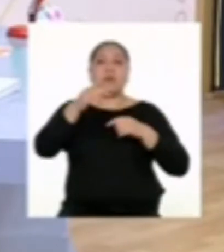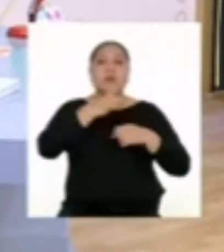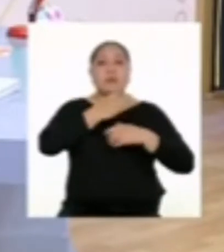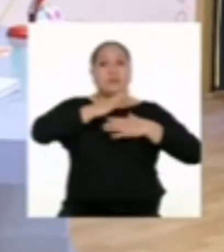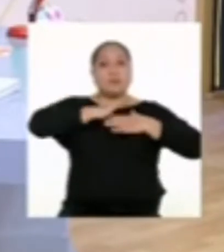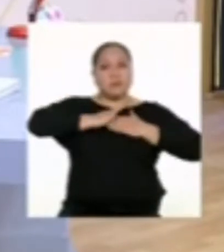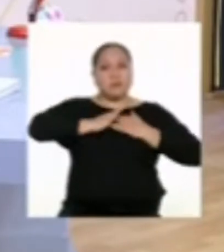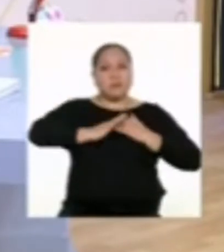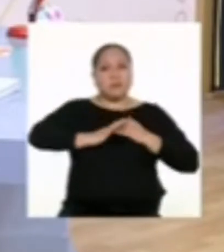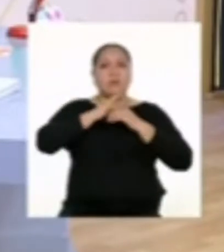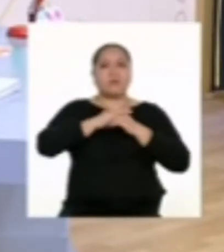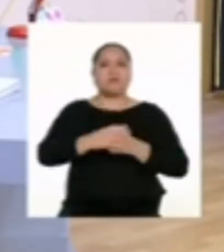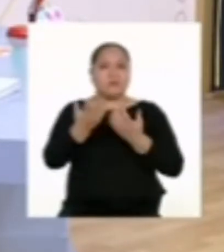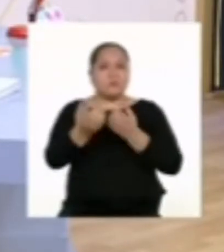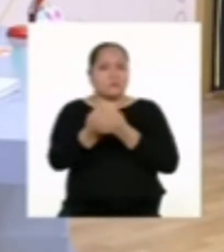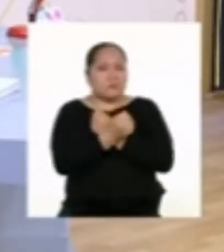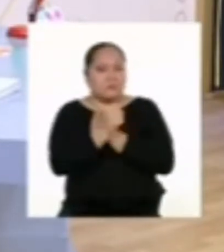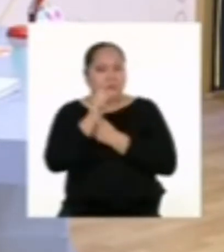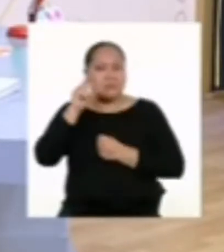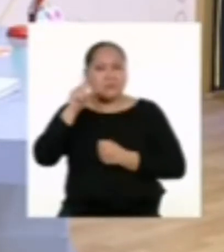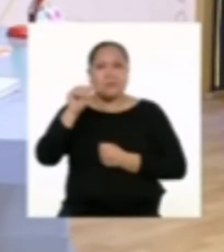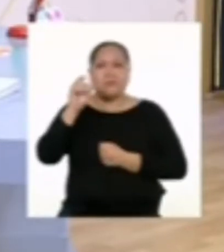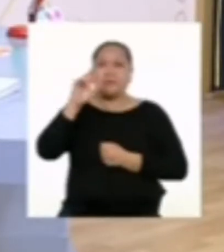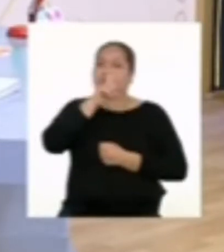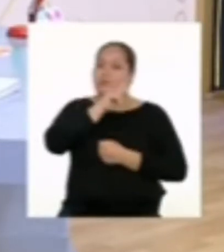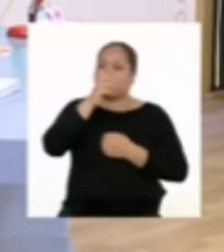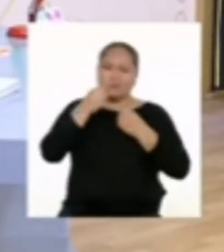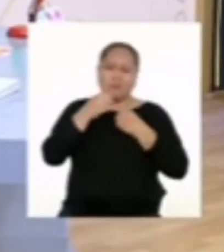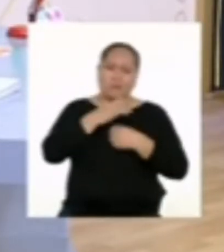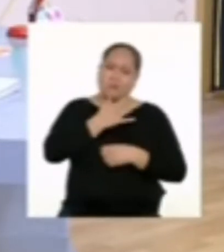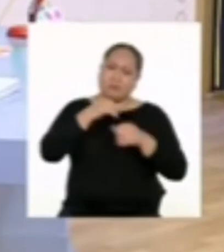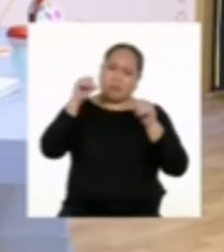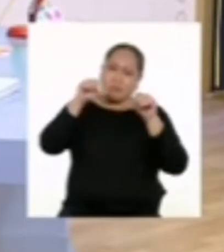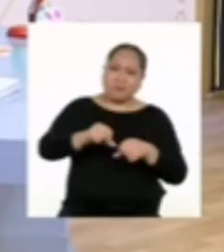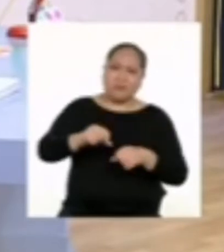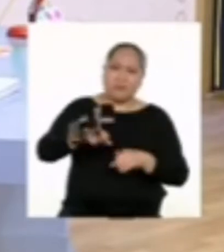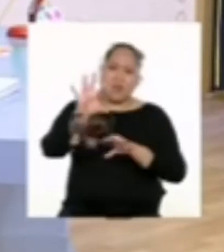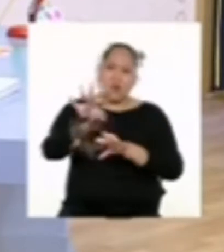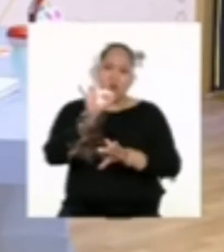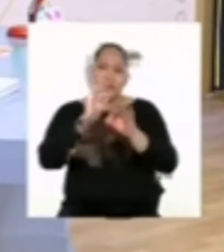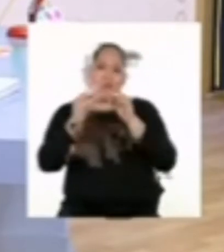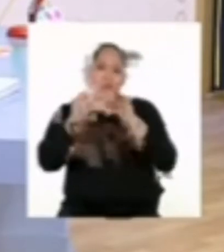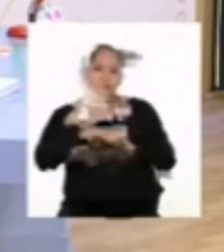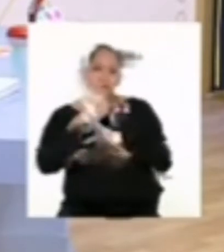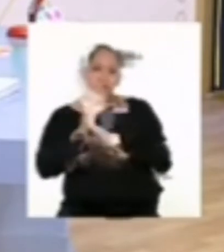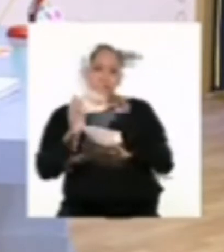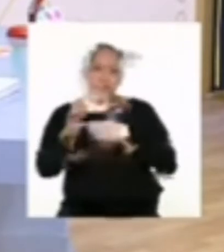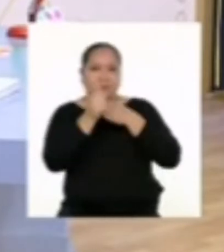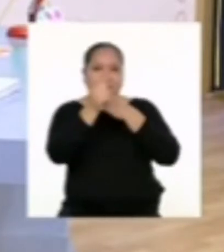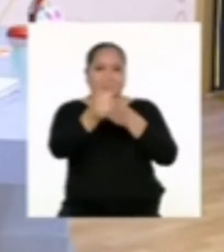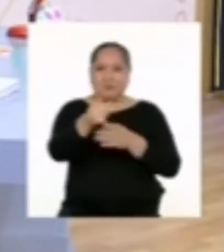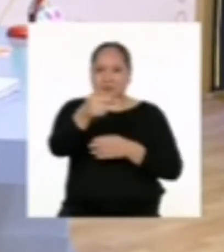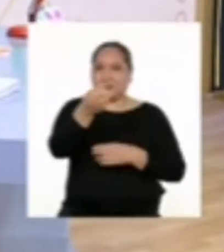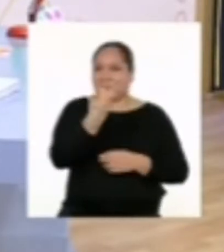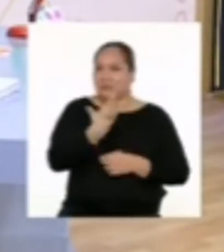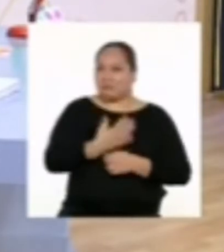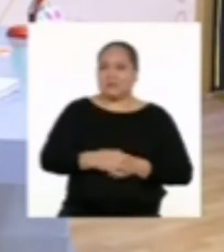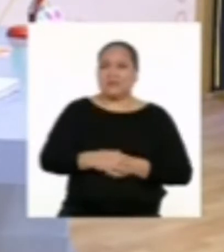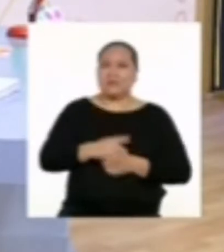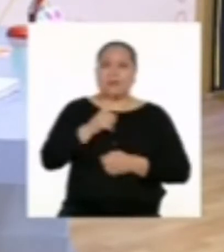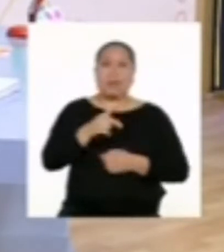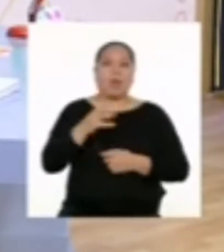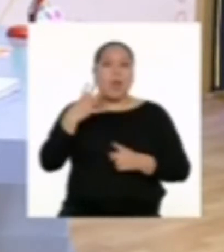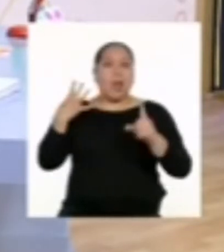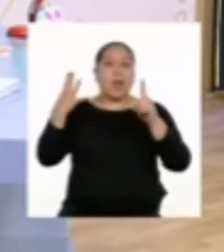cómoda. Querida Carla, no te desanimes. Encontraremos la manera de orientarte, como dices, para lograr